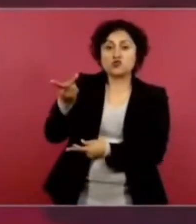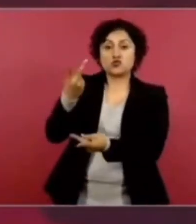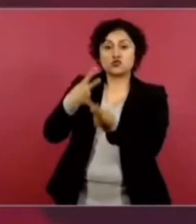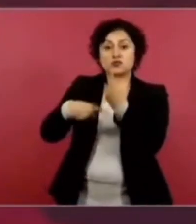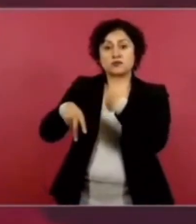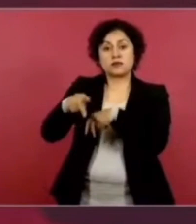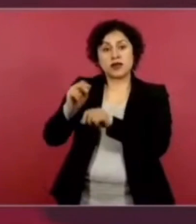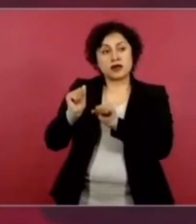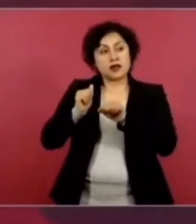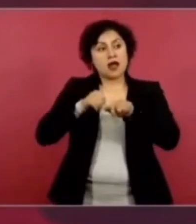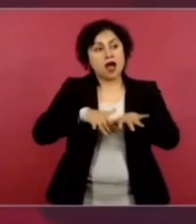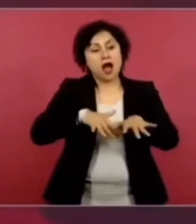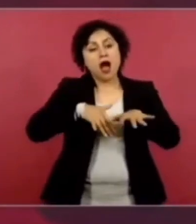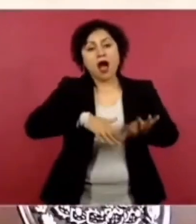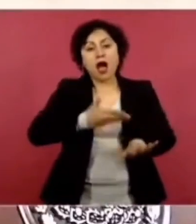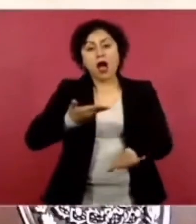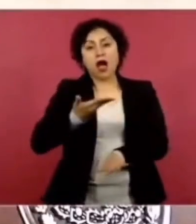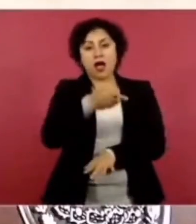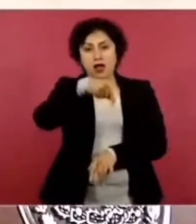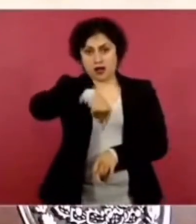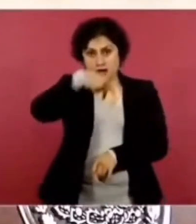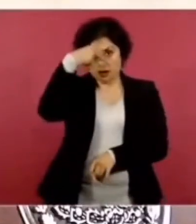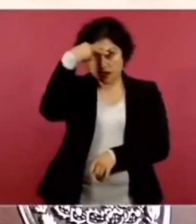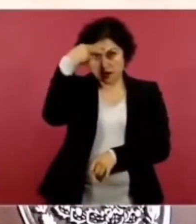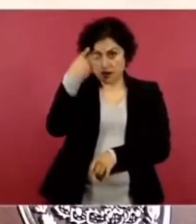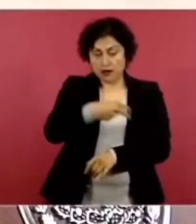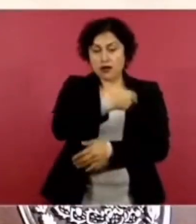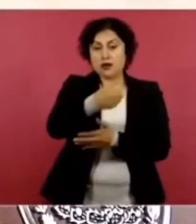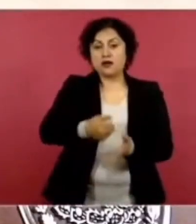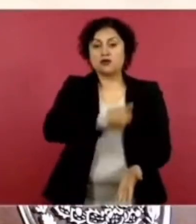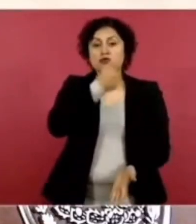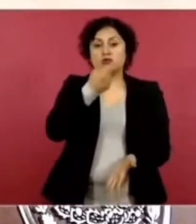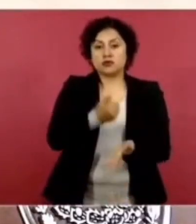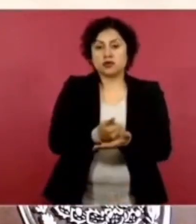están en contra de nosotros.